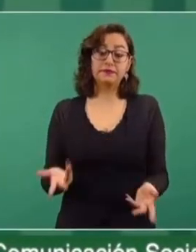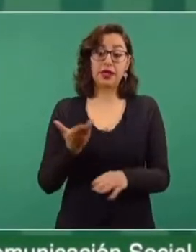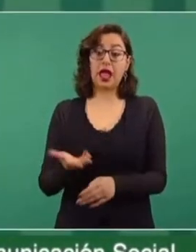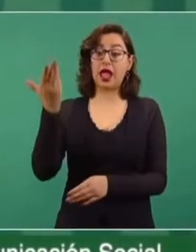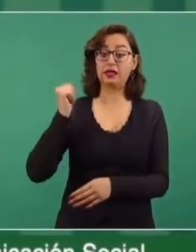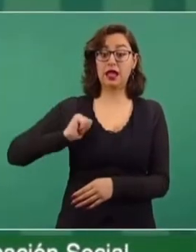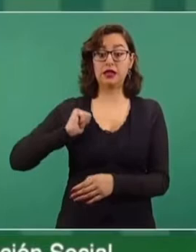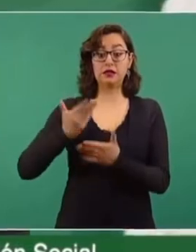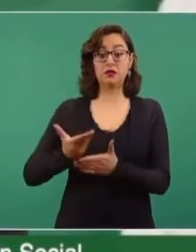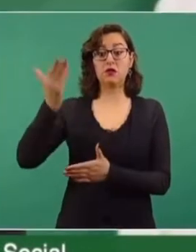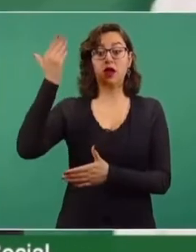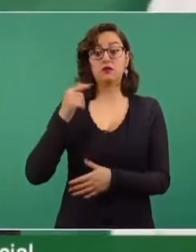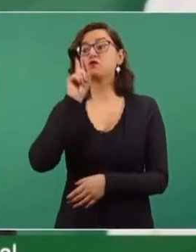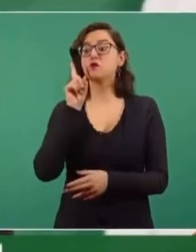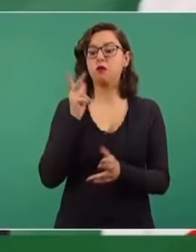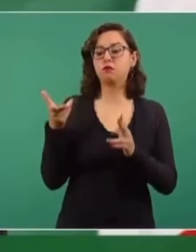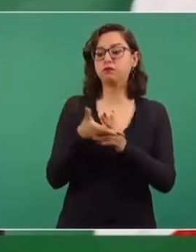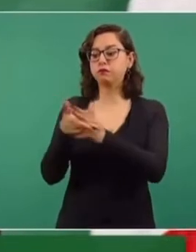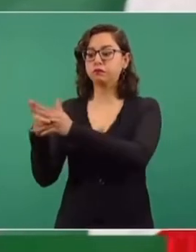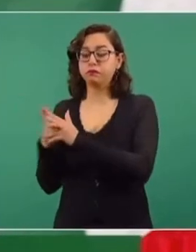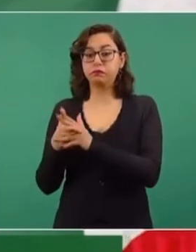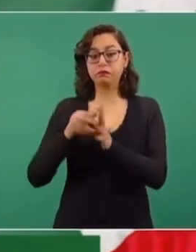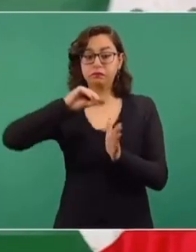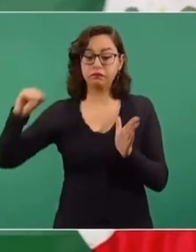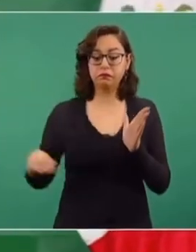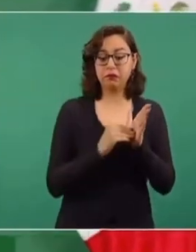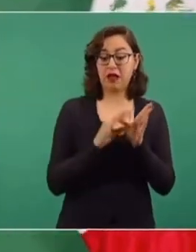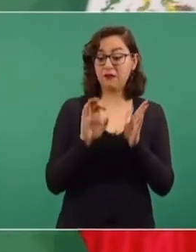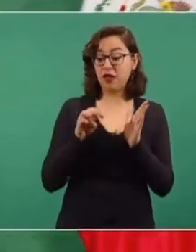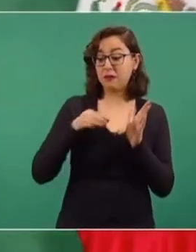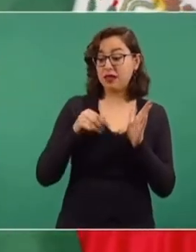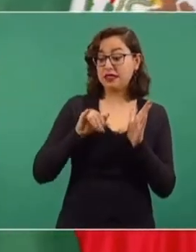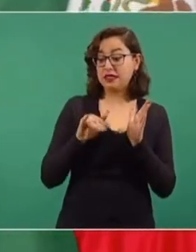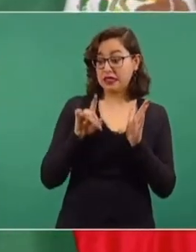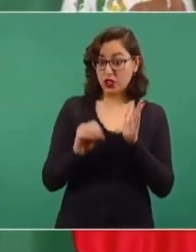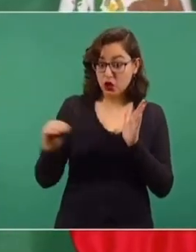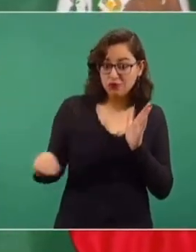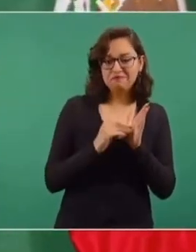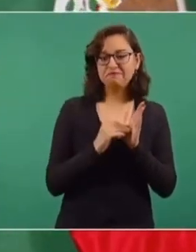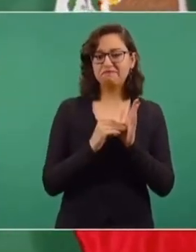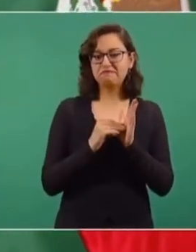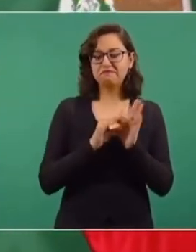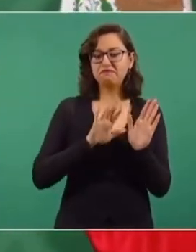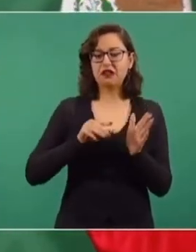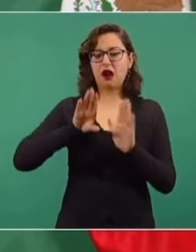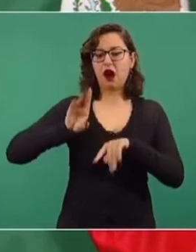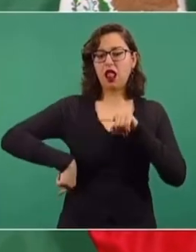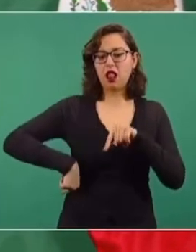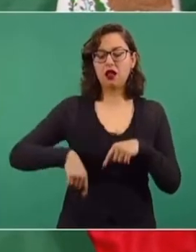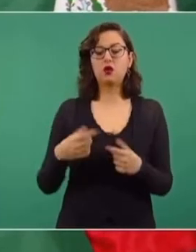de esa manera, se consideraban homicidios todas las